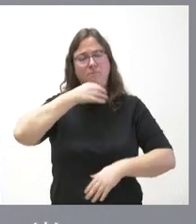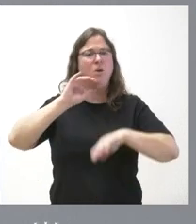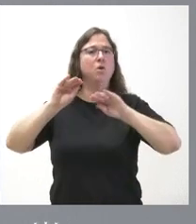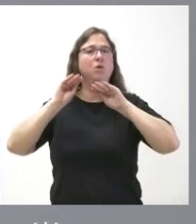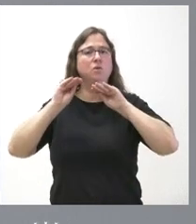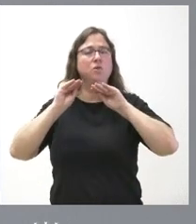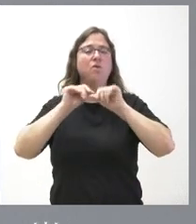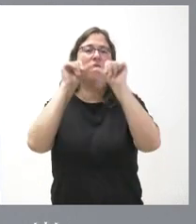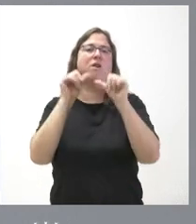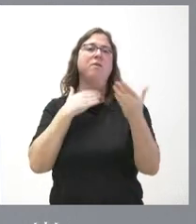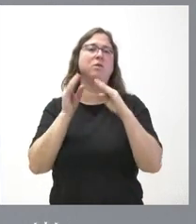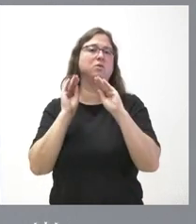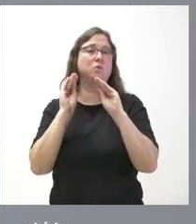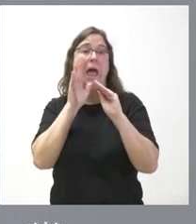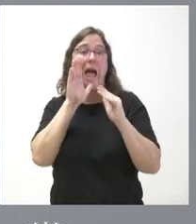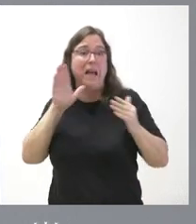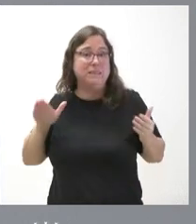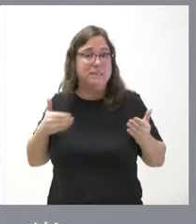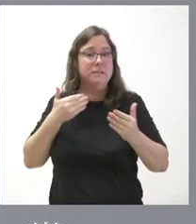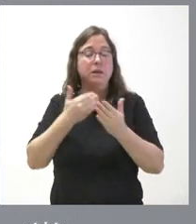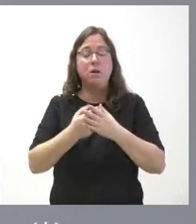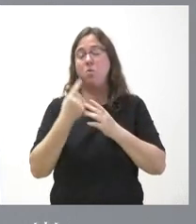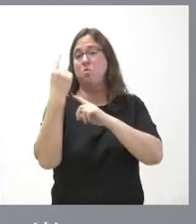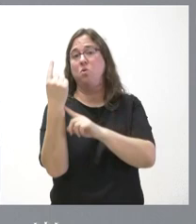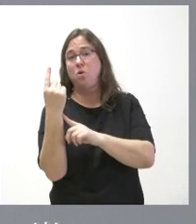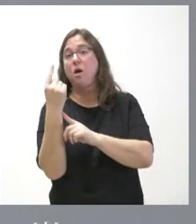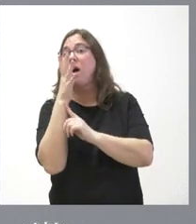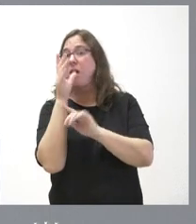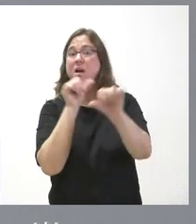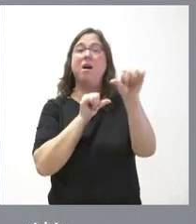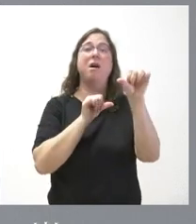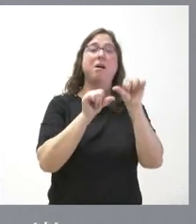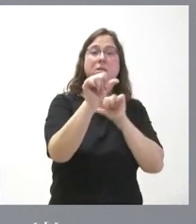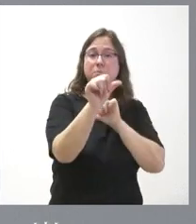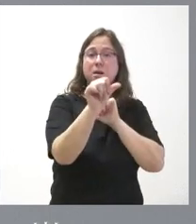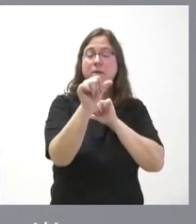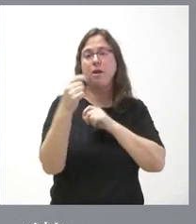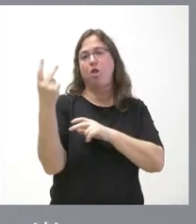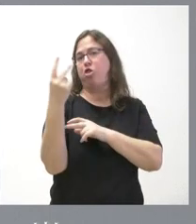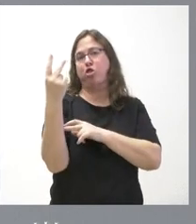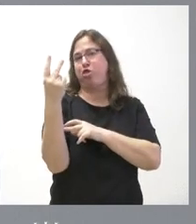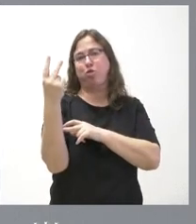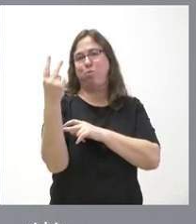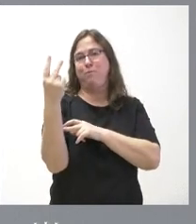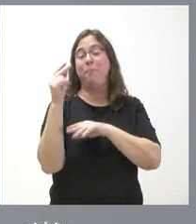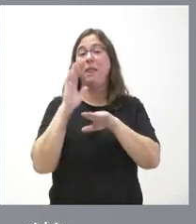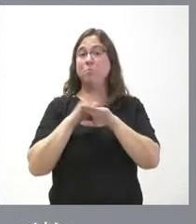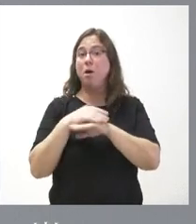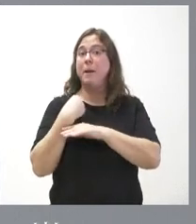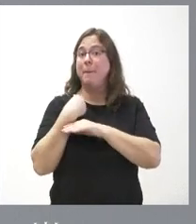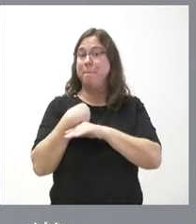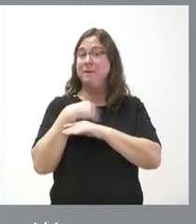dialéctica que hasta ahora era unilateral a partir de este momento es bilateral porque en el mismo